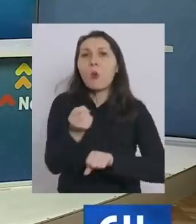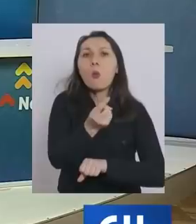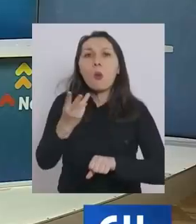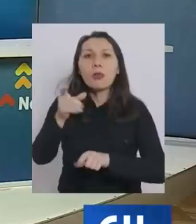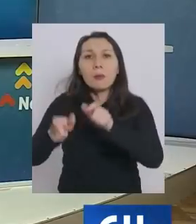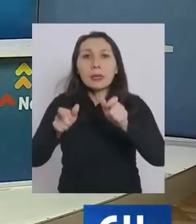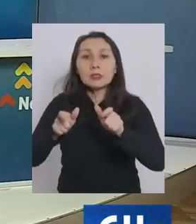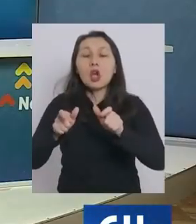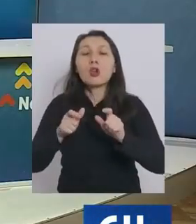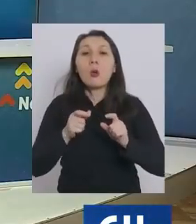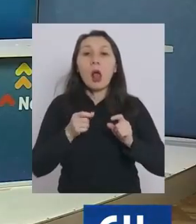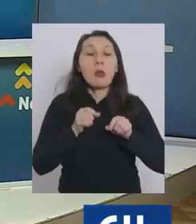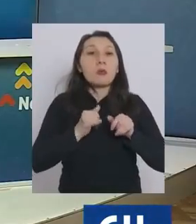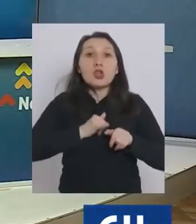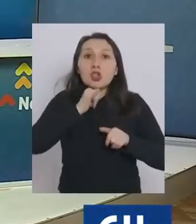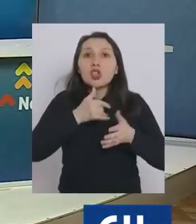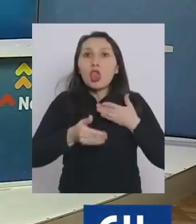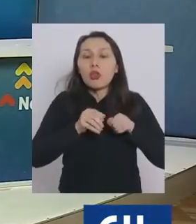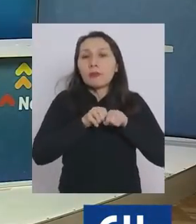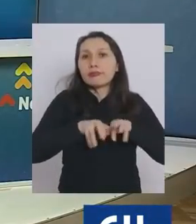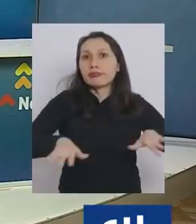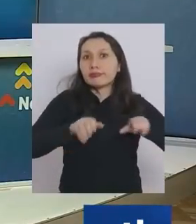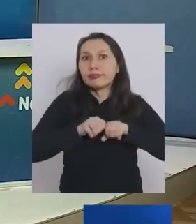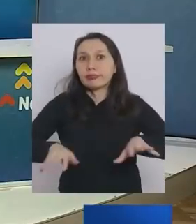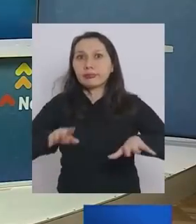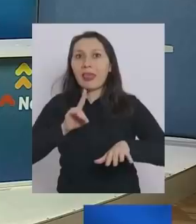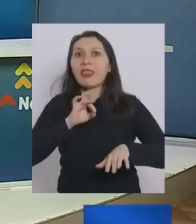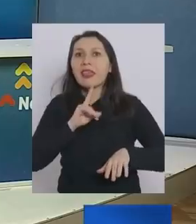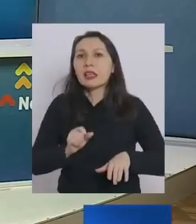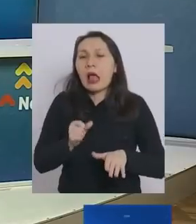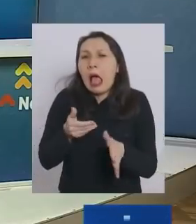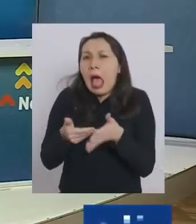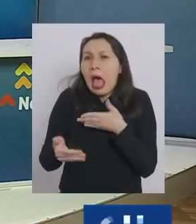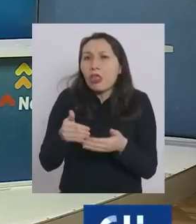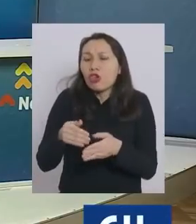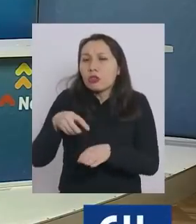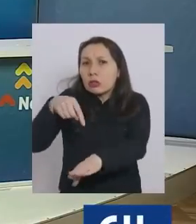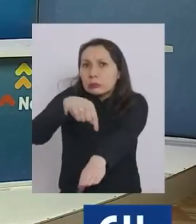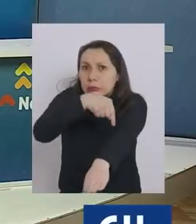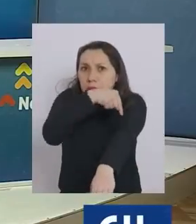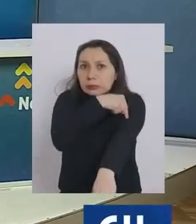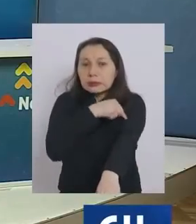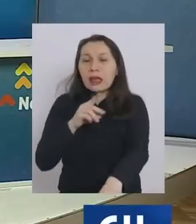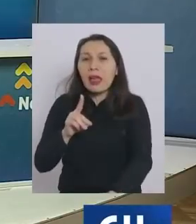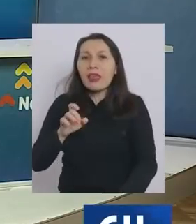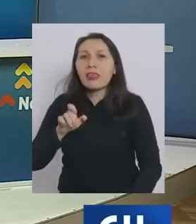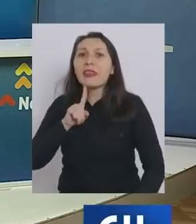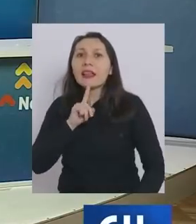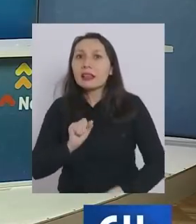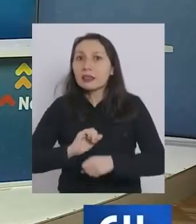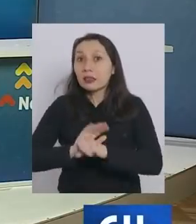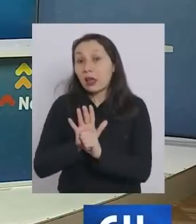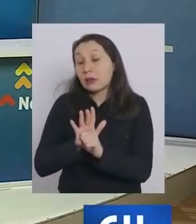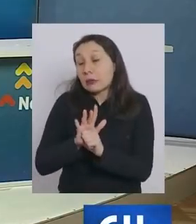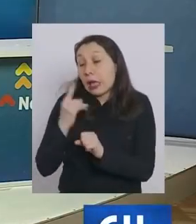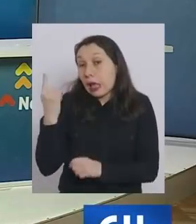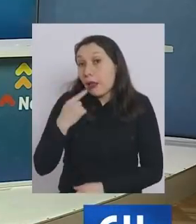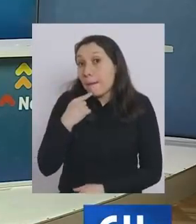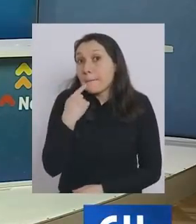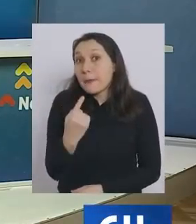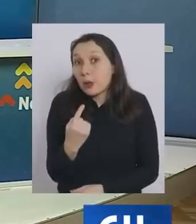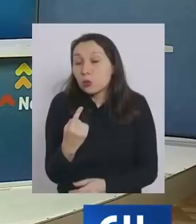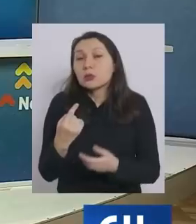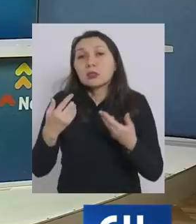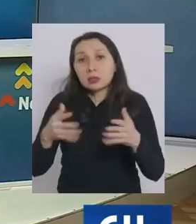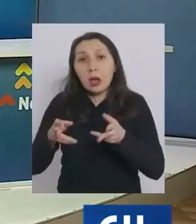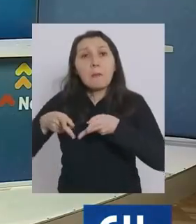son de transmisión comunitaria? Y algo muy importante Ministro ¿dónde están localizados estos casos? Hablo en cosas generales se lo pregunto porque